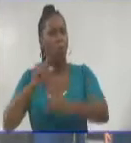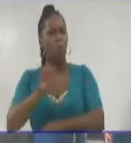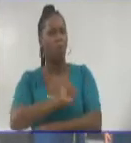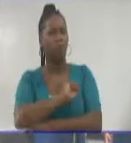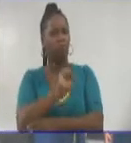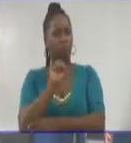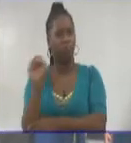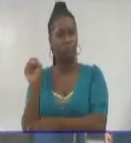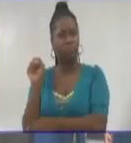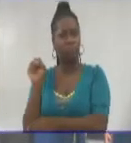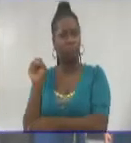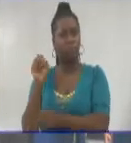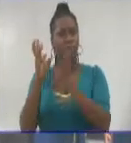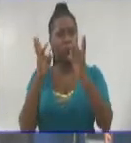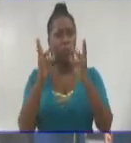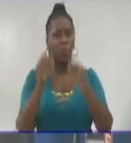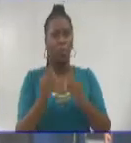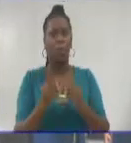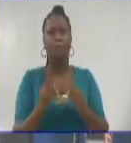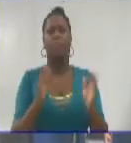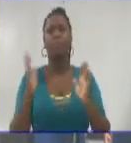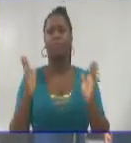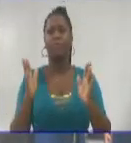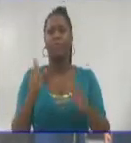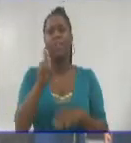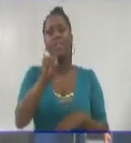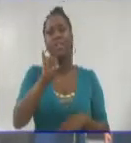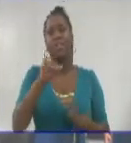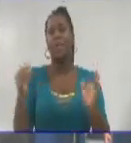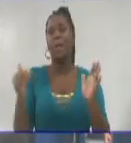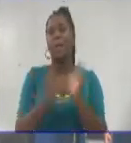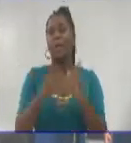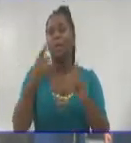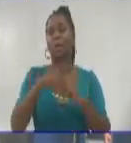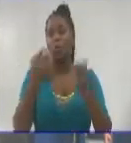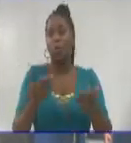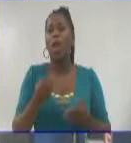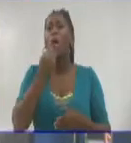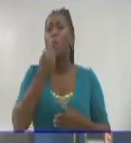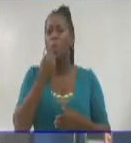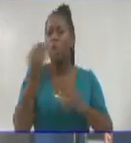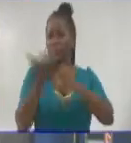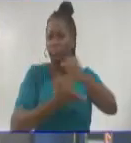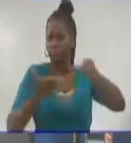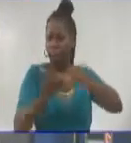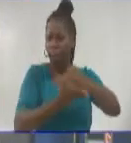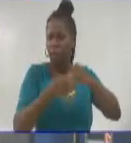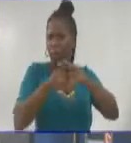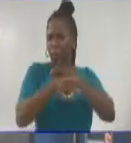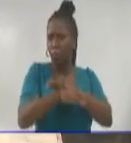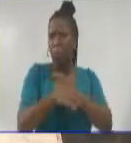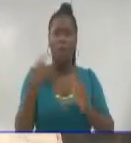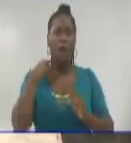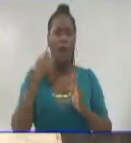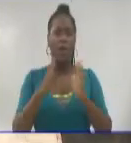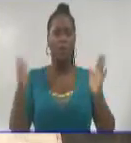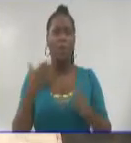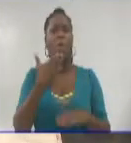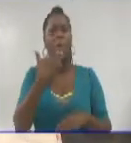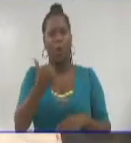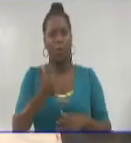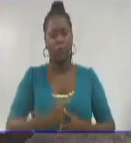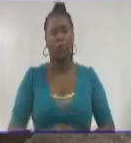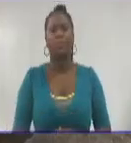tenemos nosotros de producción de azúcar, que son más de 17.000 toneladas, se pueden hacer. Y más también el periodo en está enmarcado la safra. Aquí